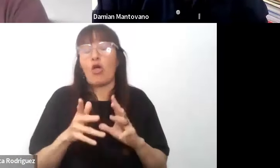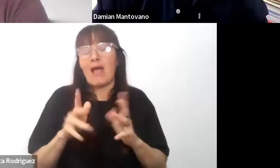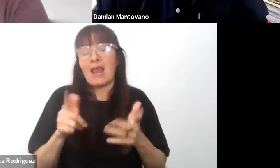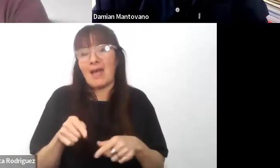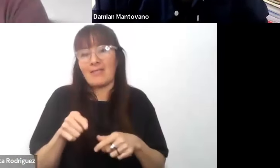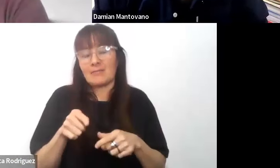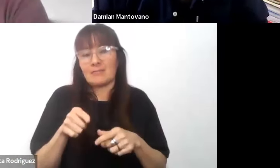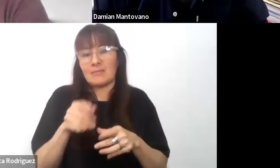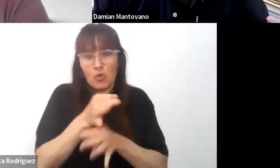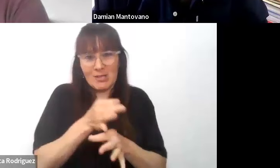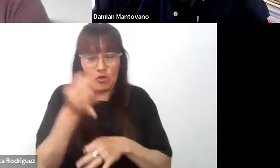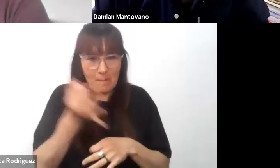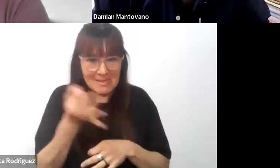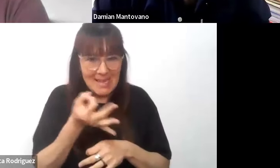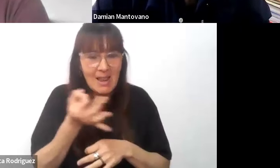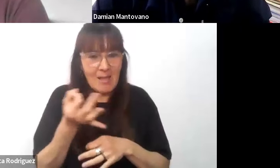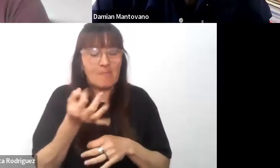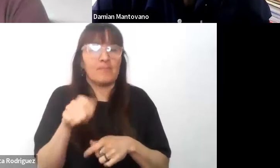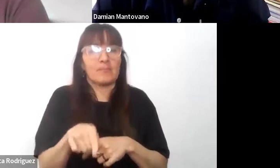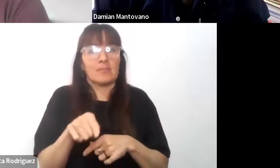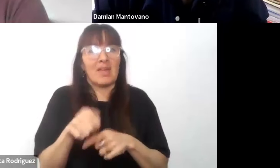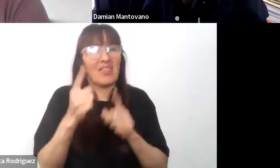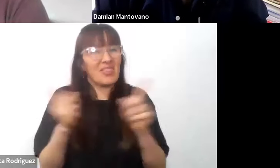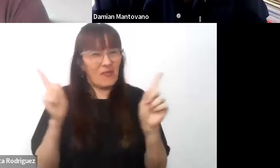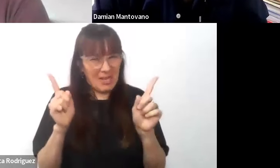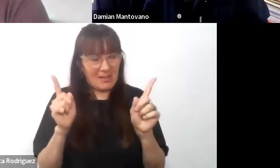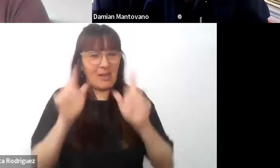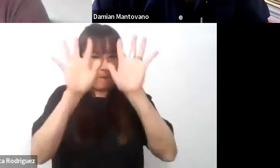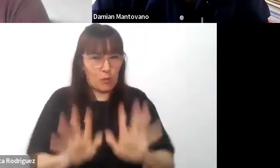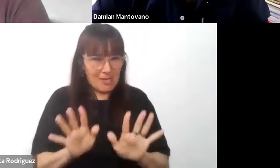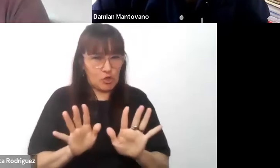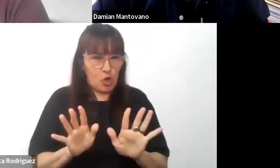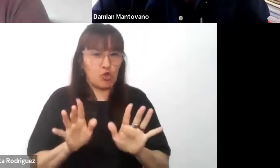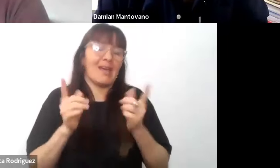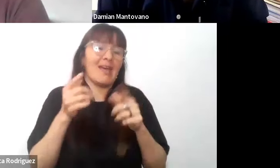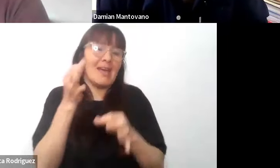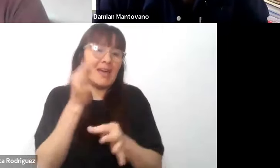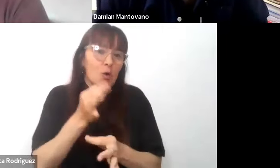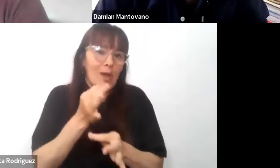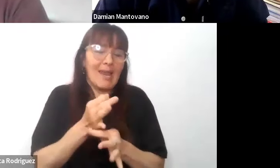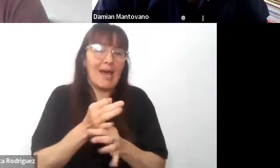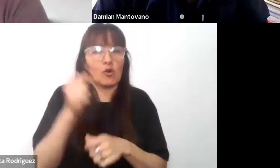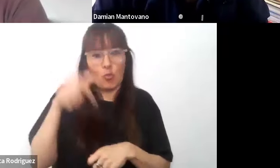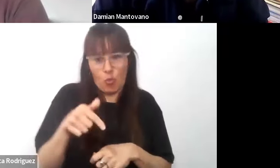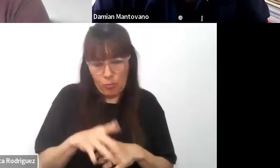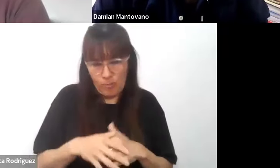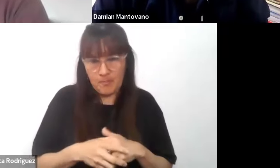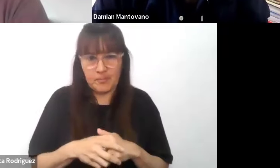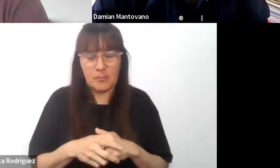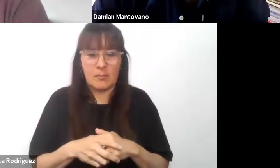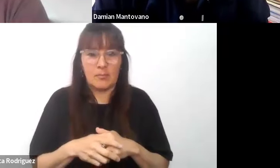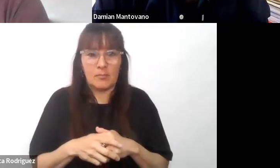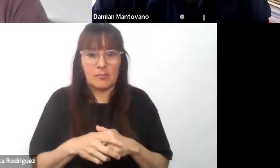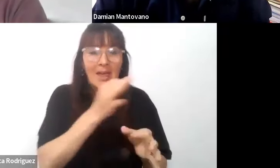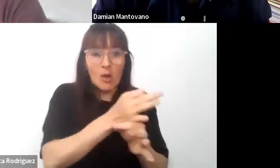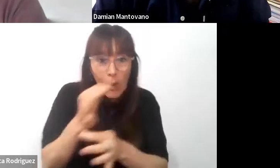se diferencia desde un inicio de lo que es la formación para docentes de escuelas de nivel o regular las escuelas o los docentes que